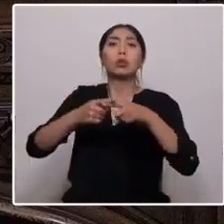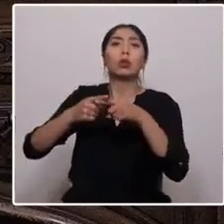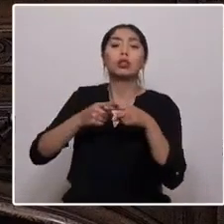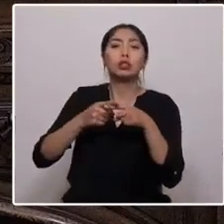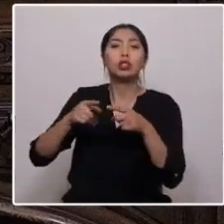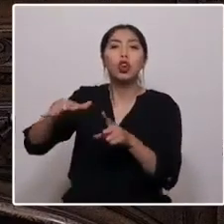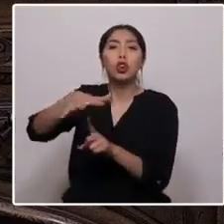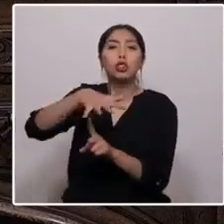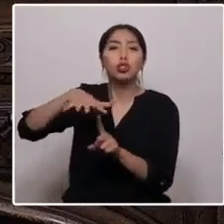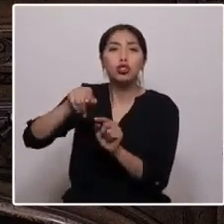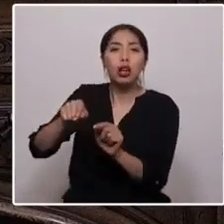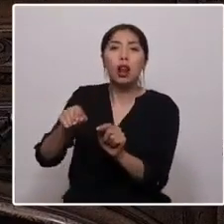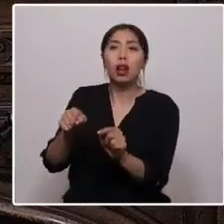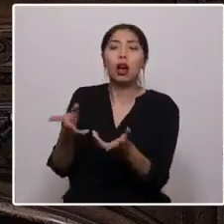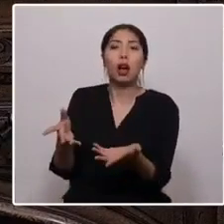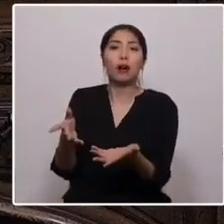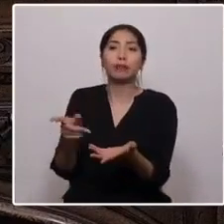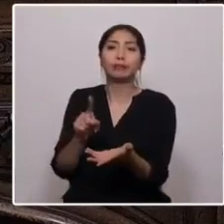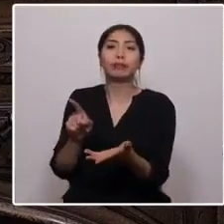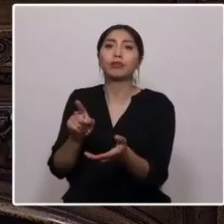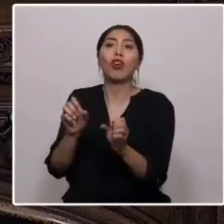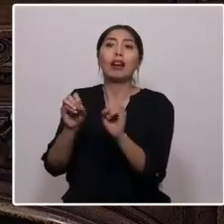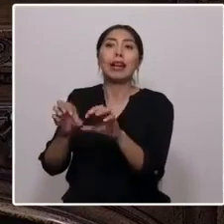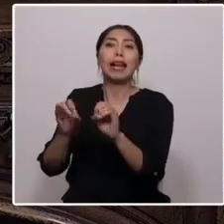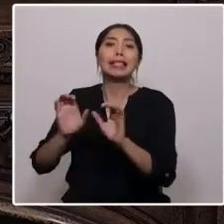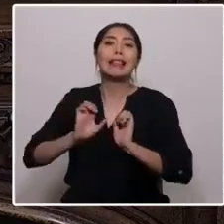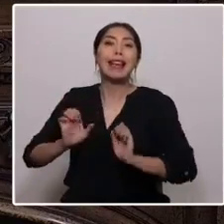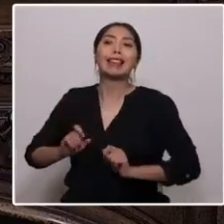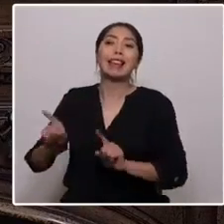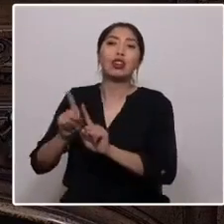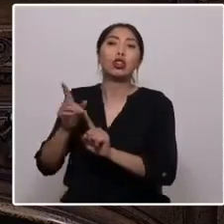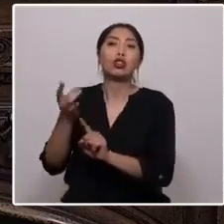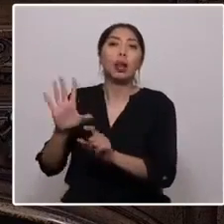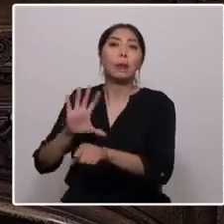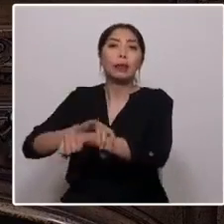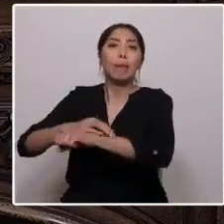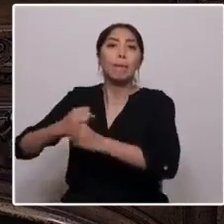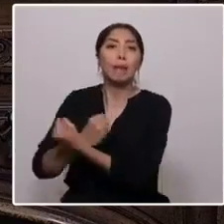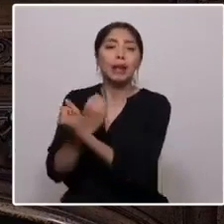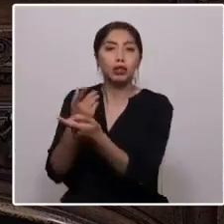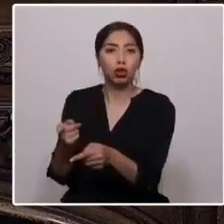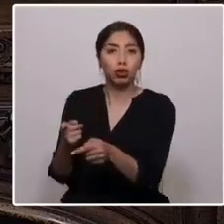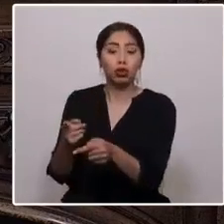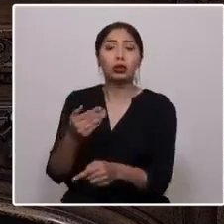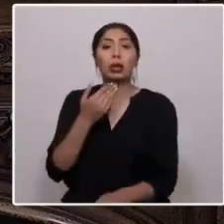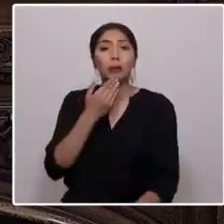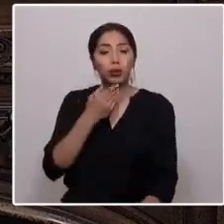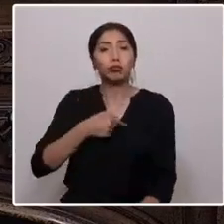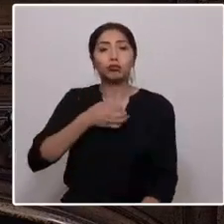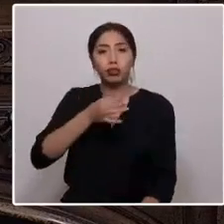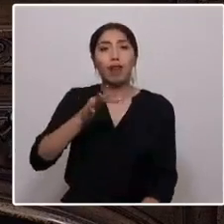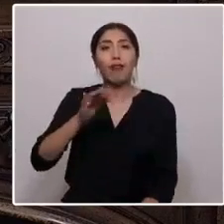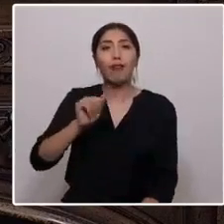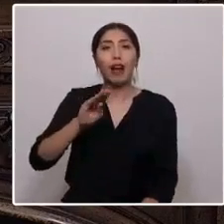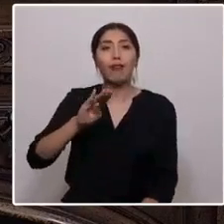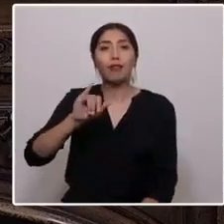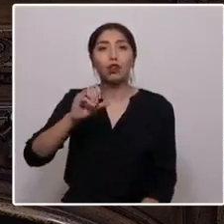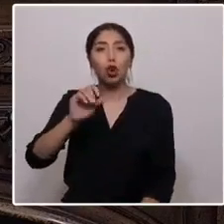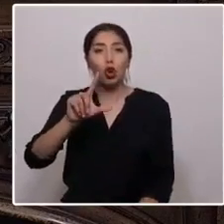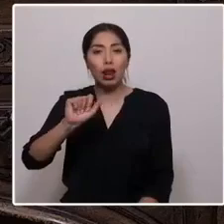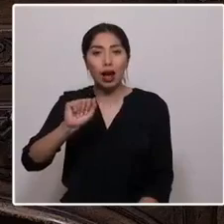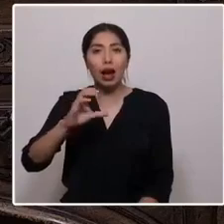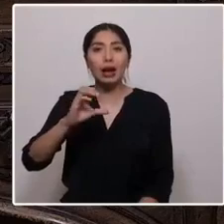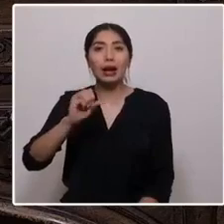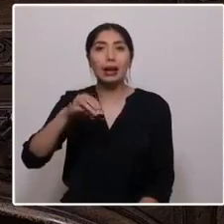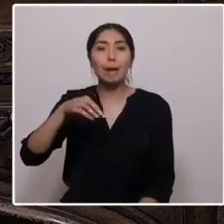de ética. En este punto no puedo ni siquiera dejar de mencionar a Minay Fabiola Campillay, que es el ejemplo patente de la